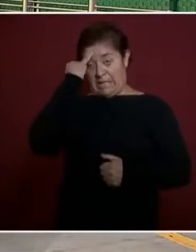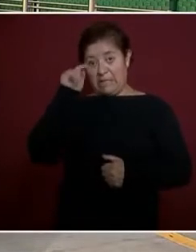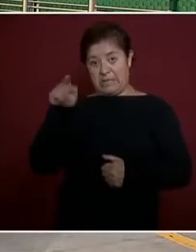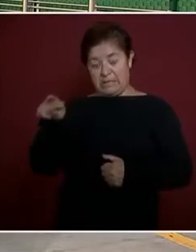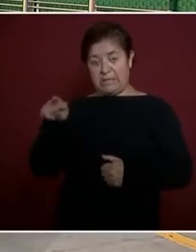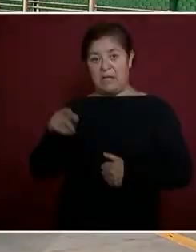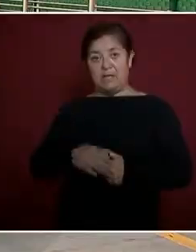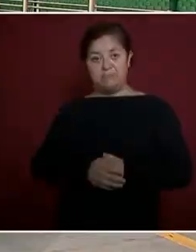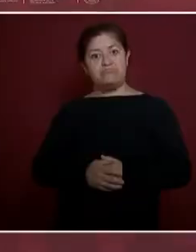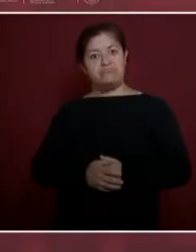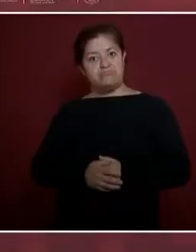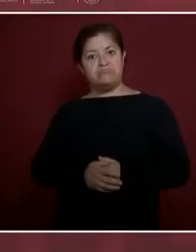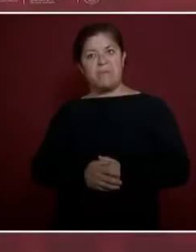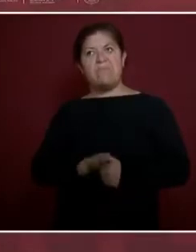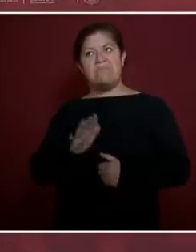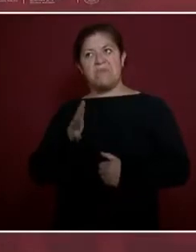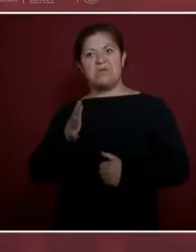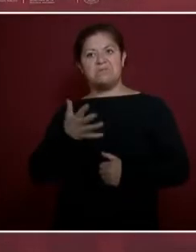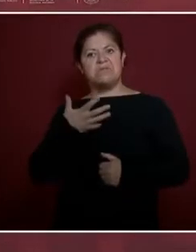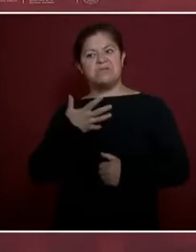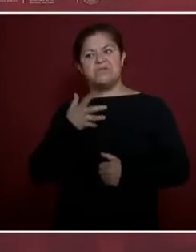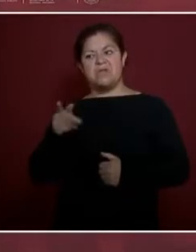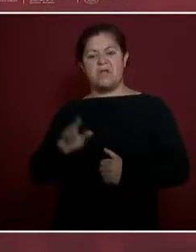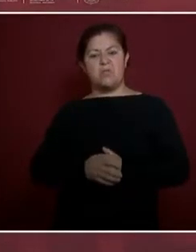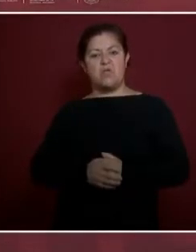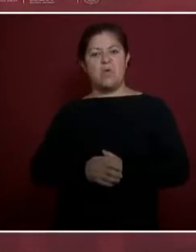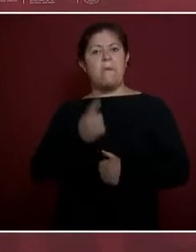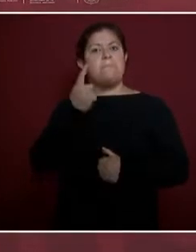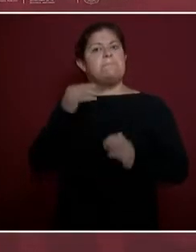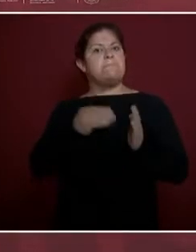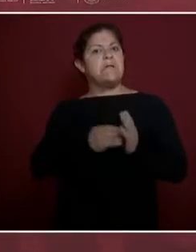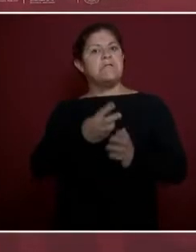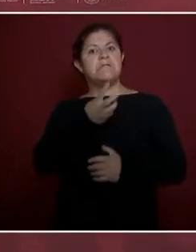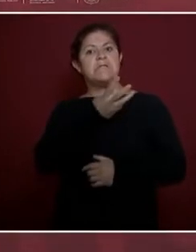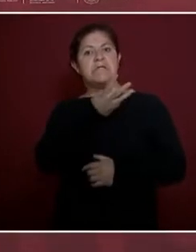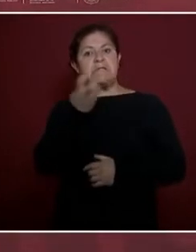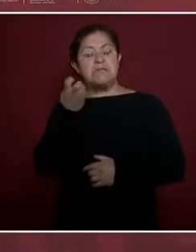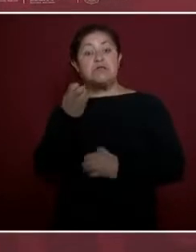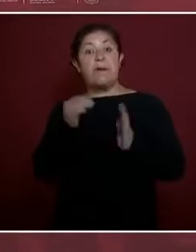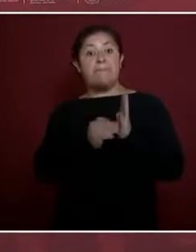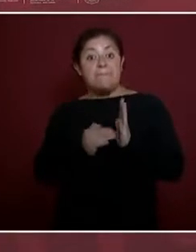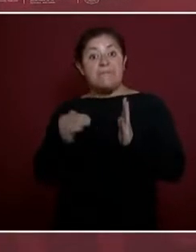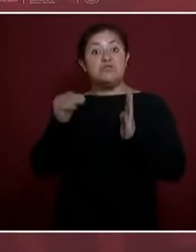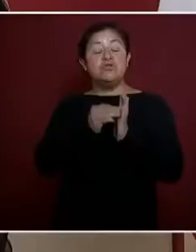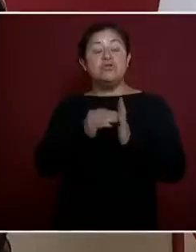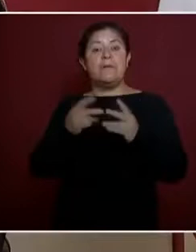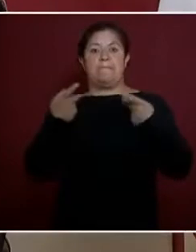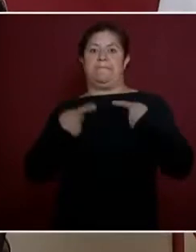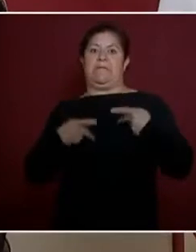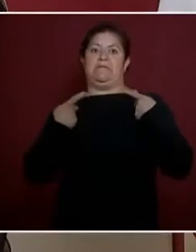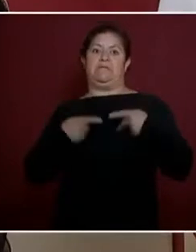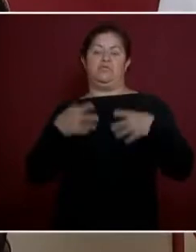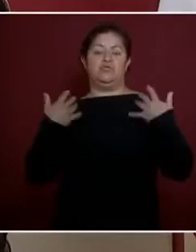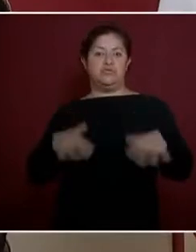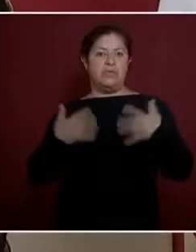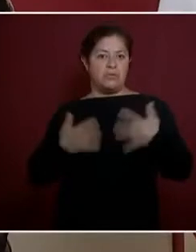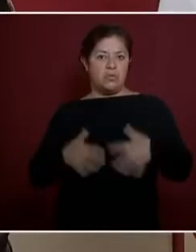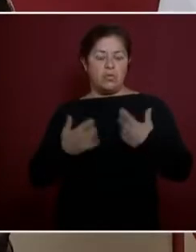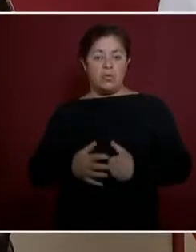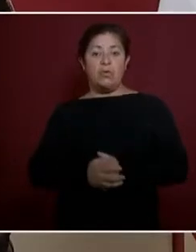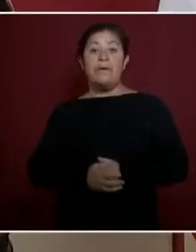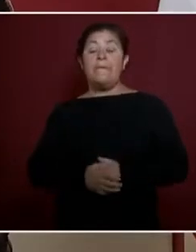como mil trescientos millones de habitantes, China ya